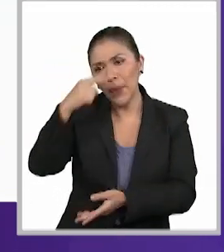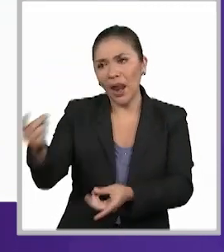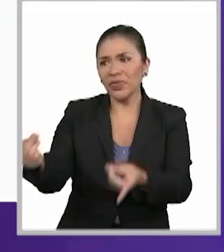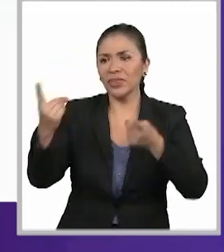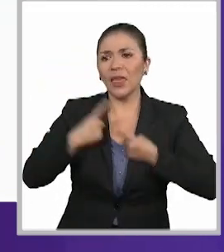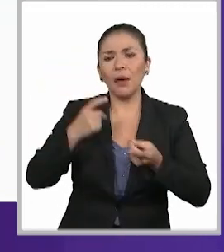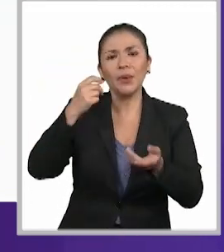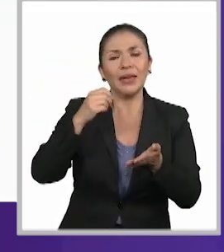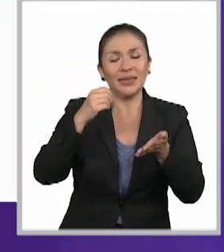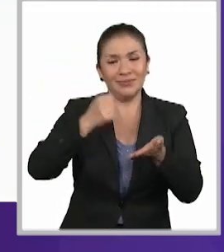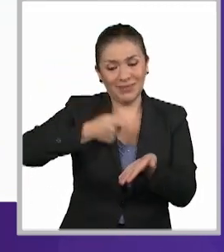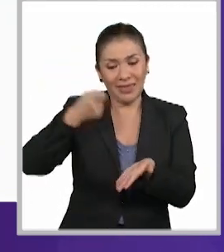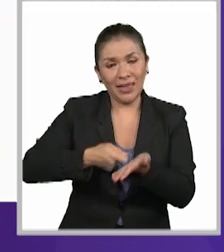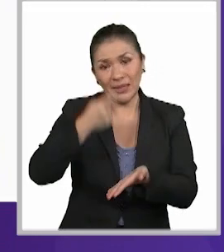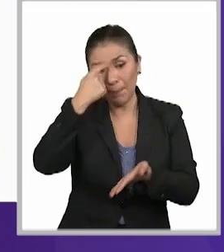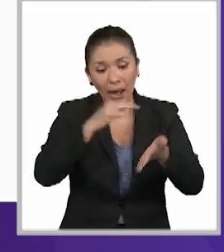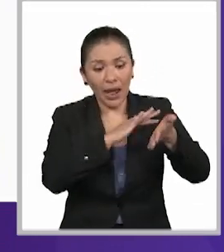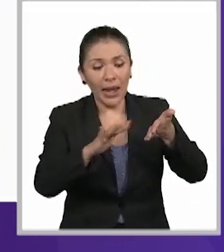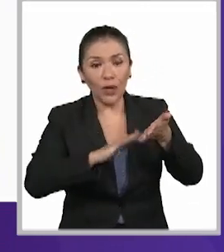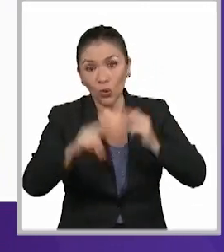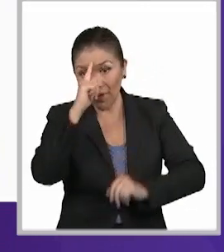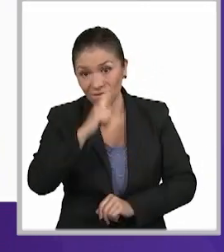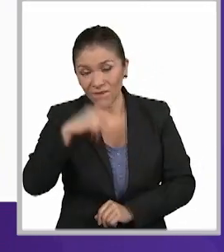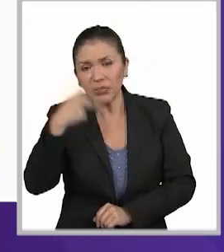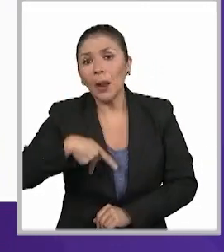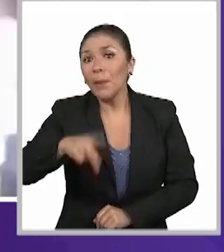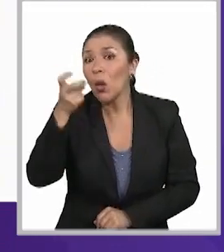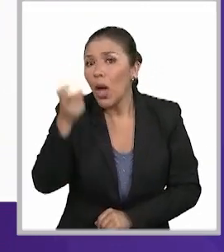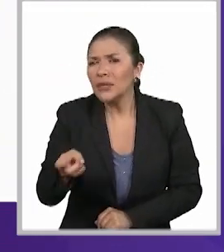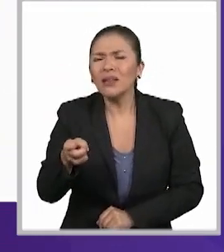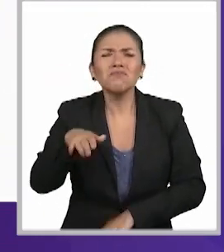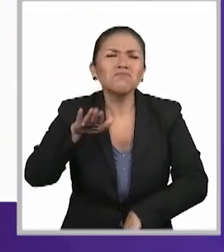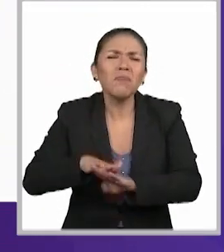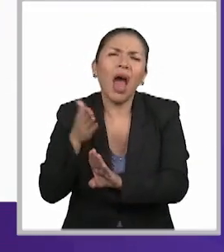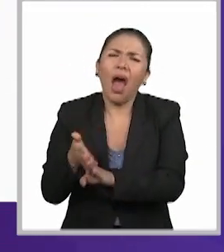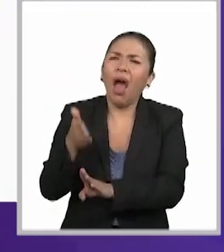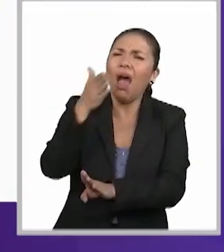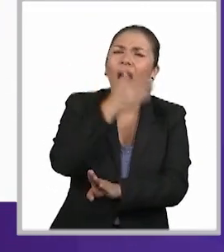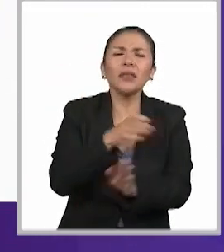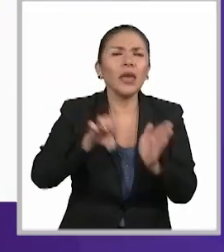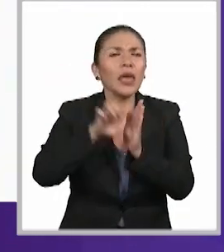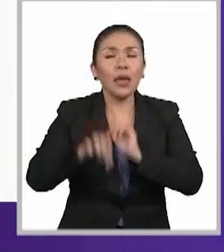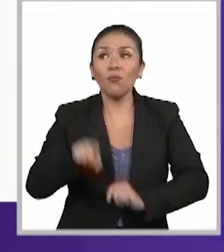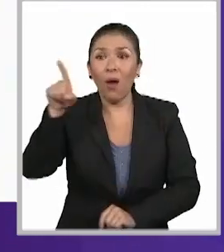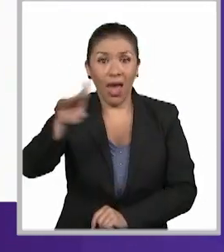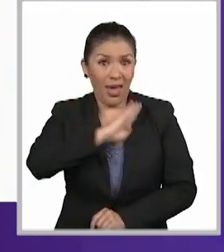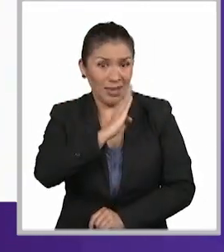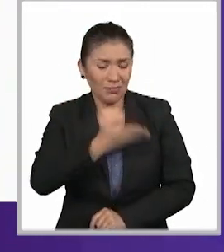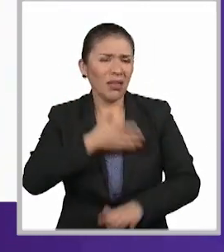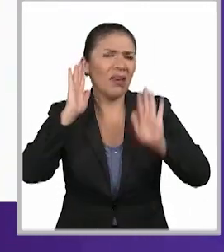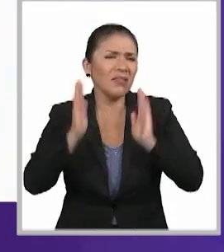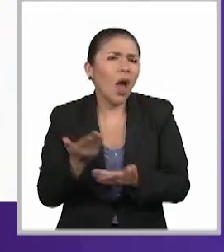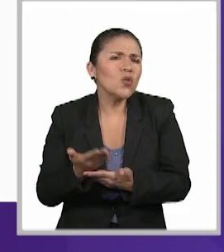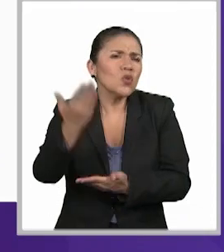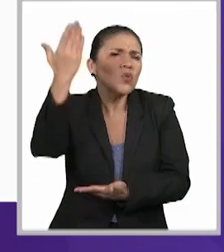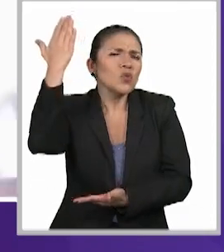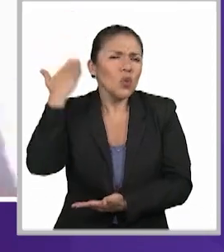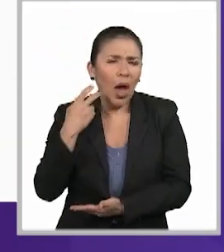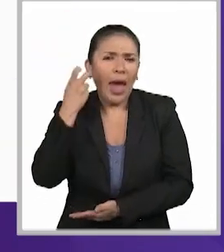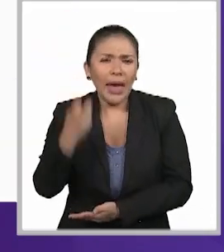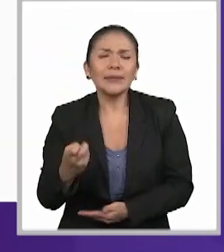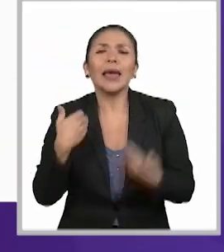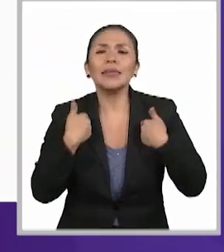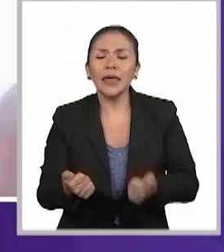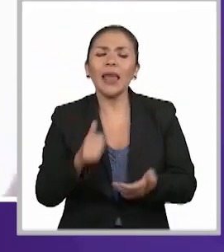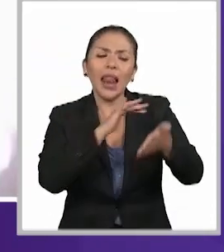que se le emite esta sentencia en lectura fácil. Pero este es un concepto que viene de mucho antes. De hecho, en España lleva muchos años existiendo